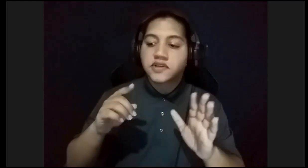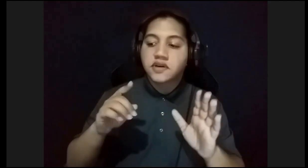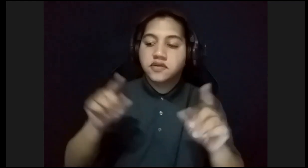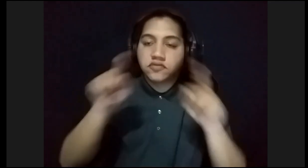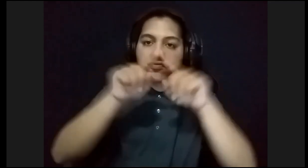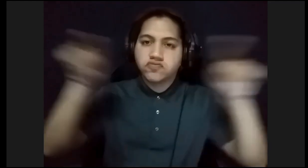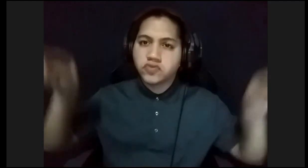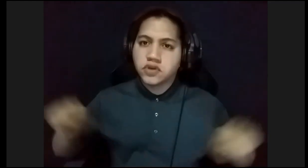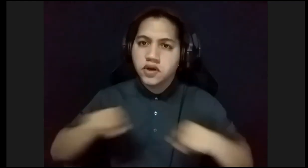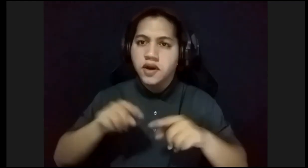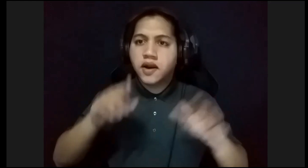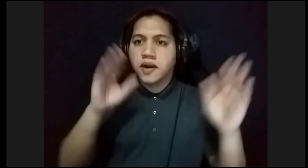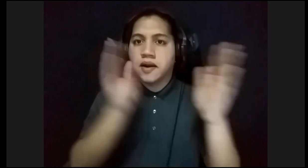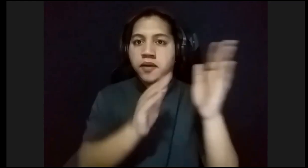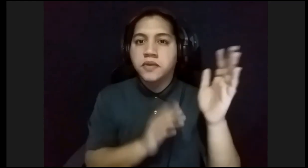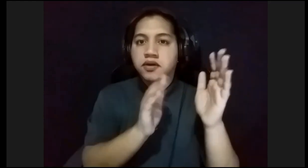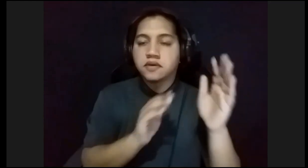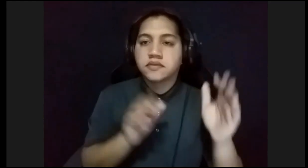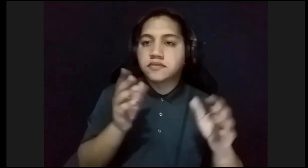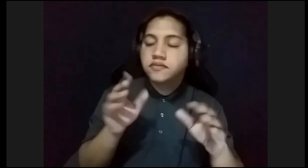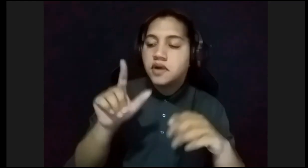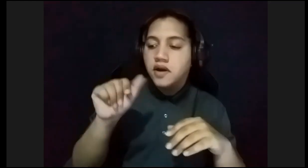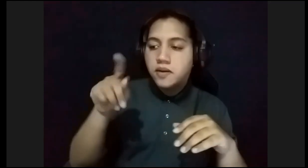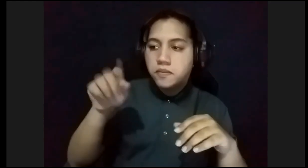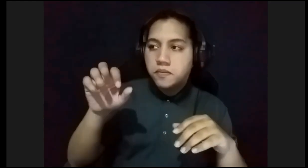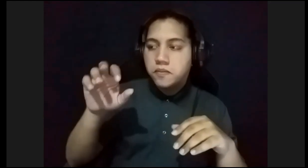abundar un poco sobre el portafolio de la misma?